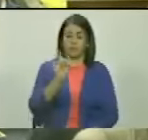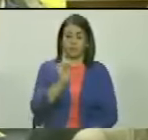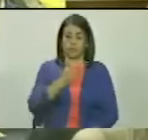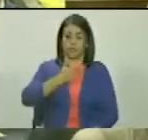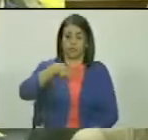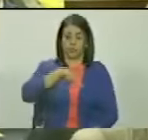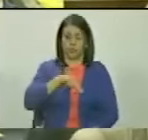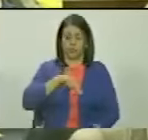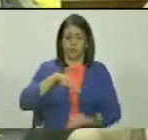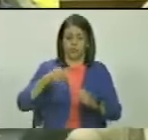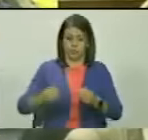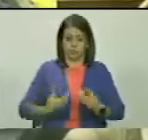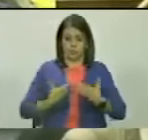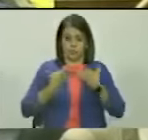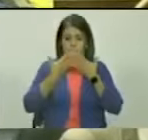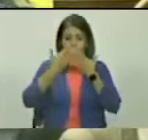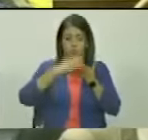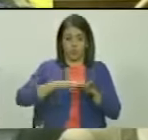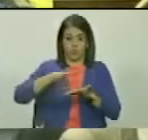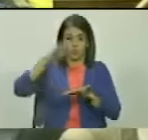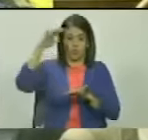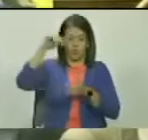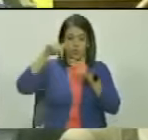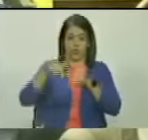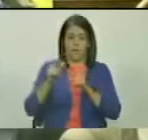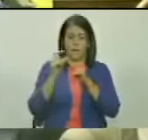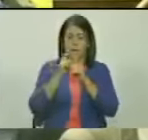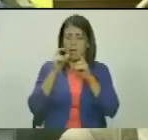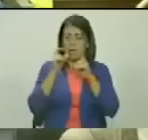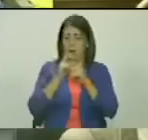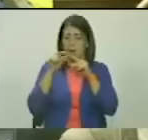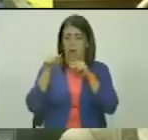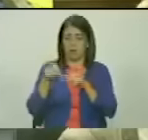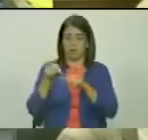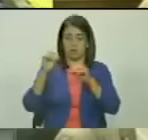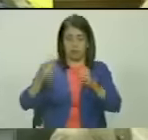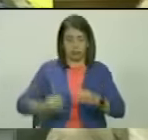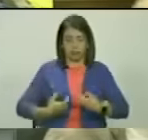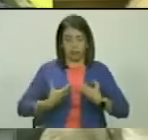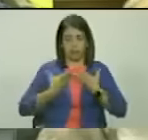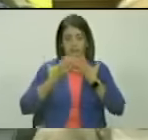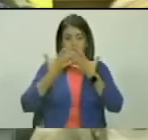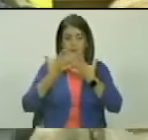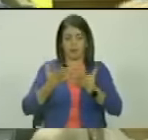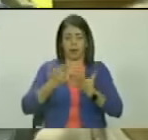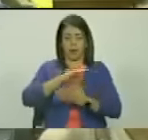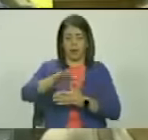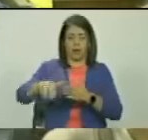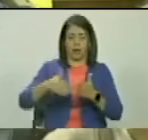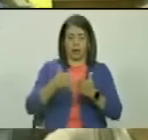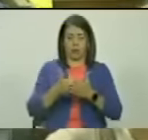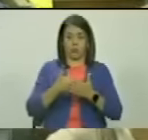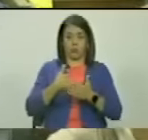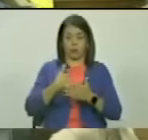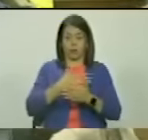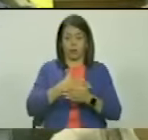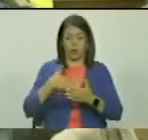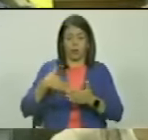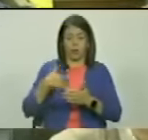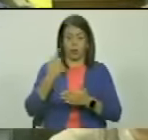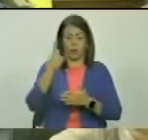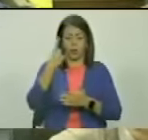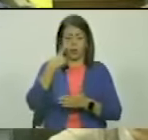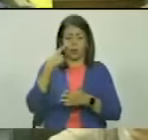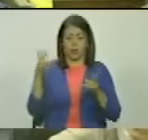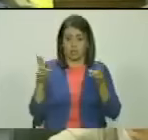llenaron de gloria esa es la palabra nos llenaron de gloria. Yo quiero hacer un solo